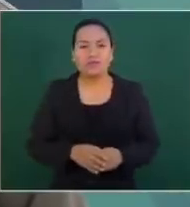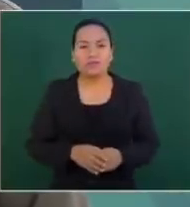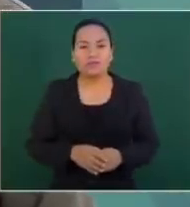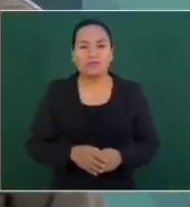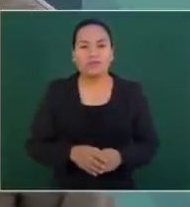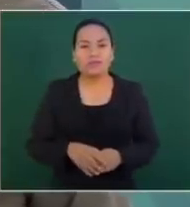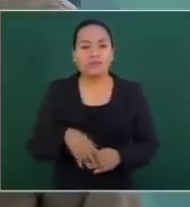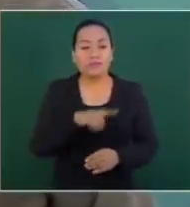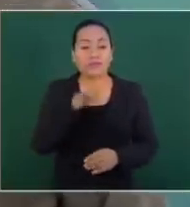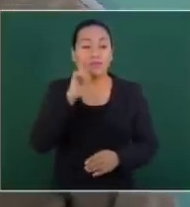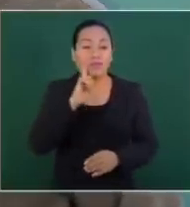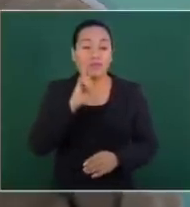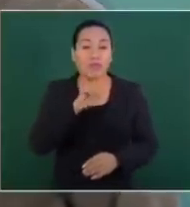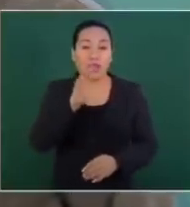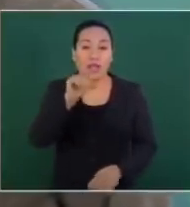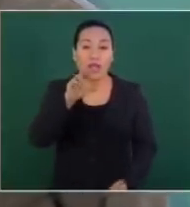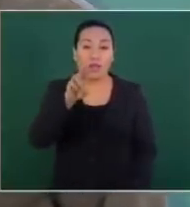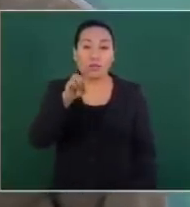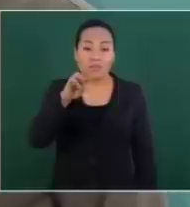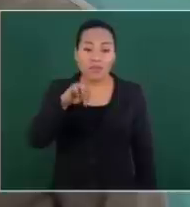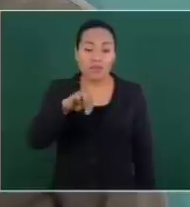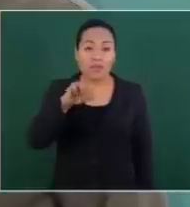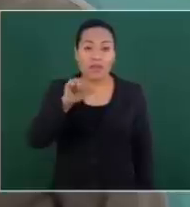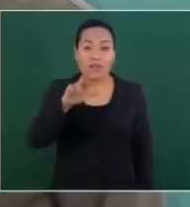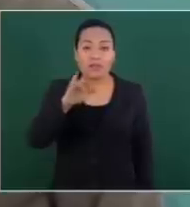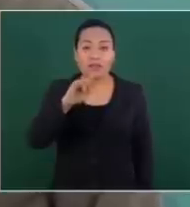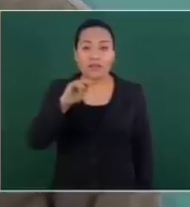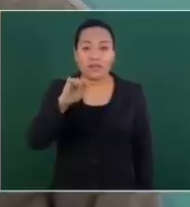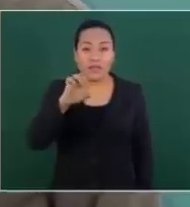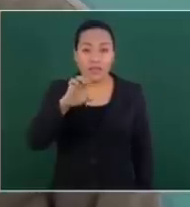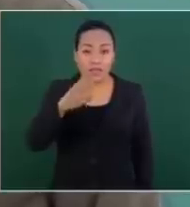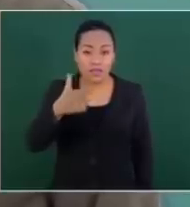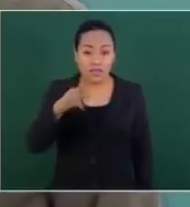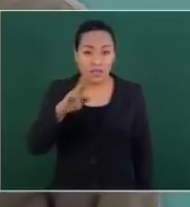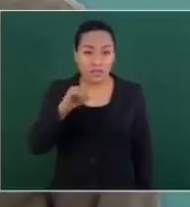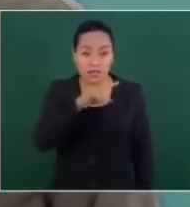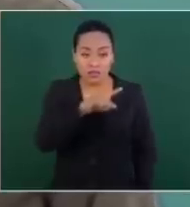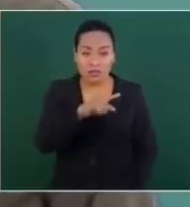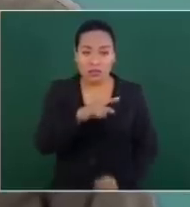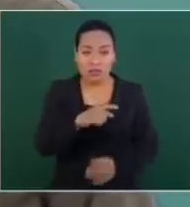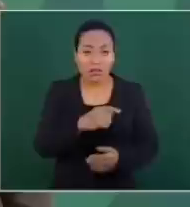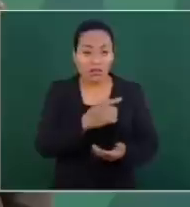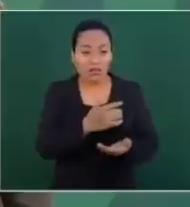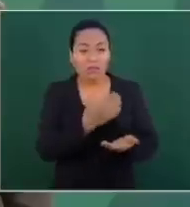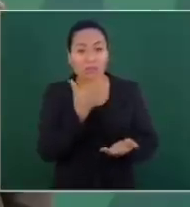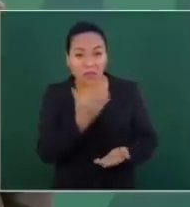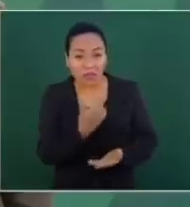Aristegui nunca han estado a favor de nuestro movimiento.